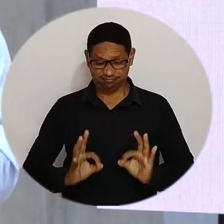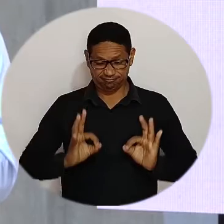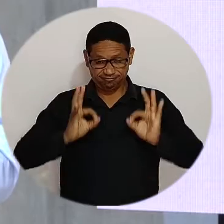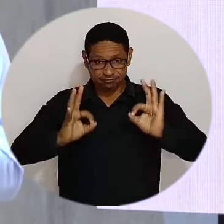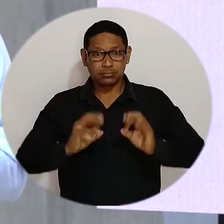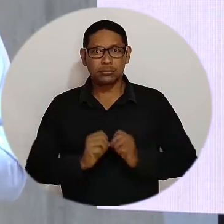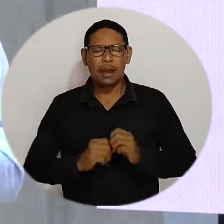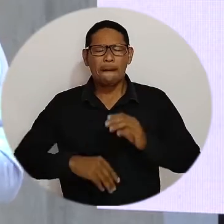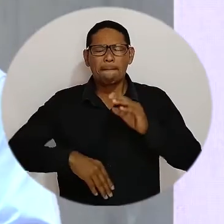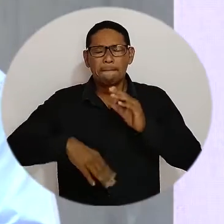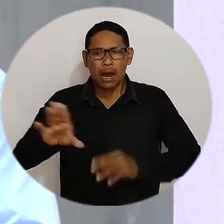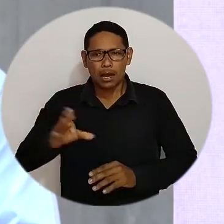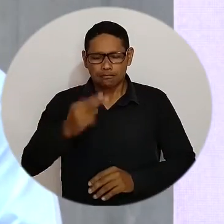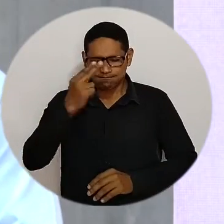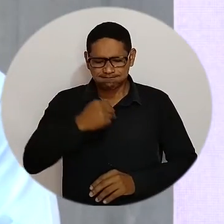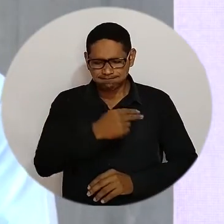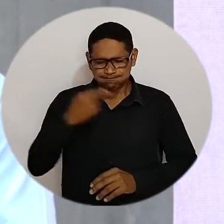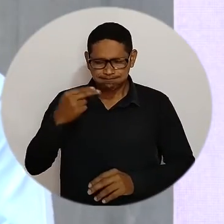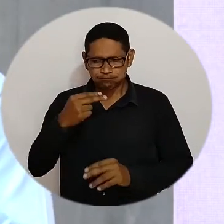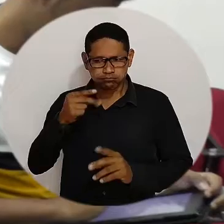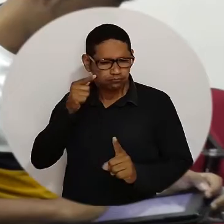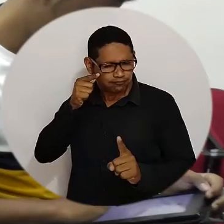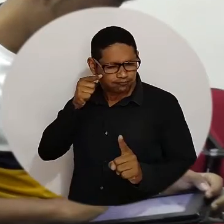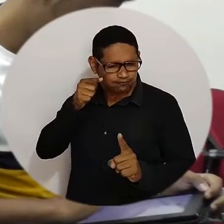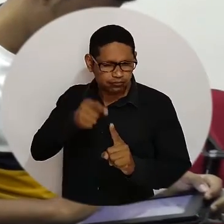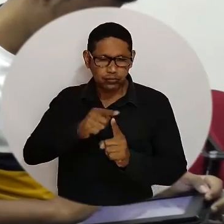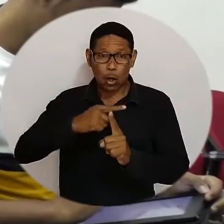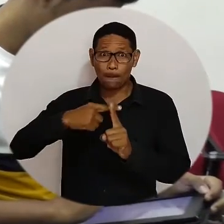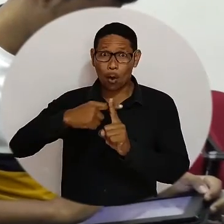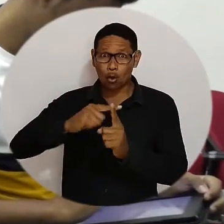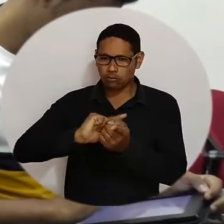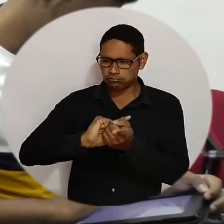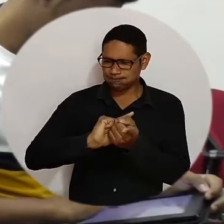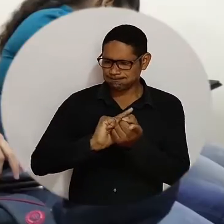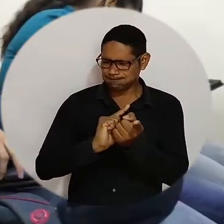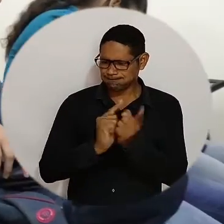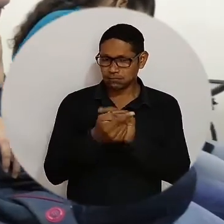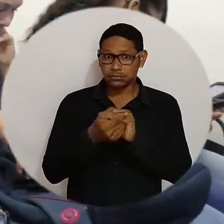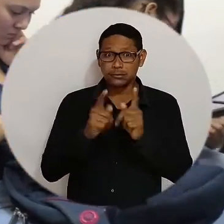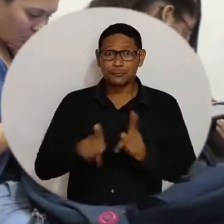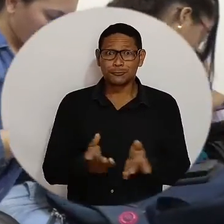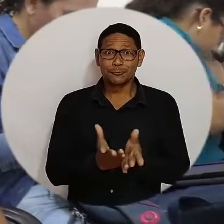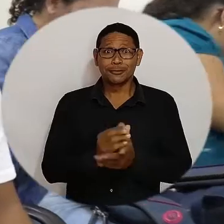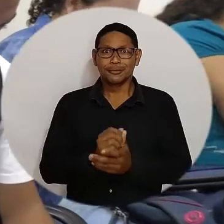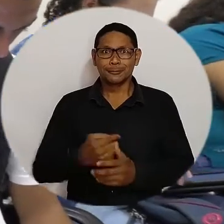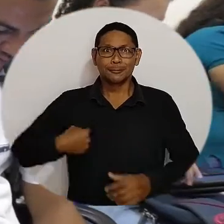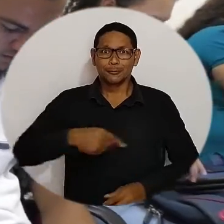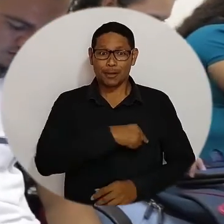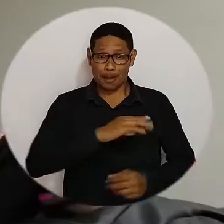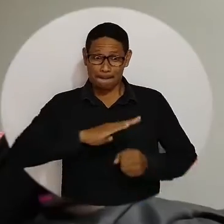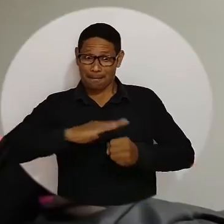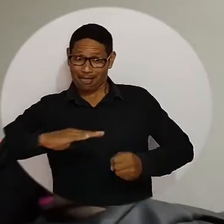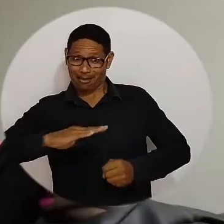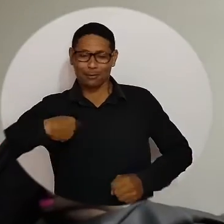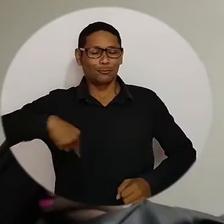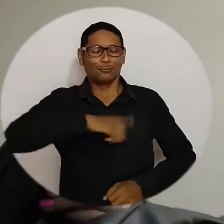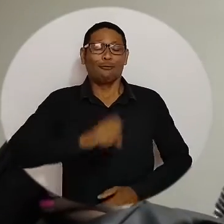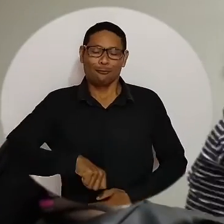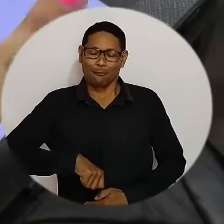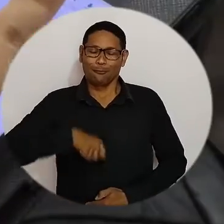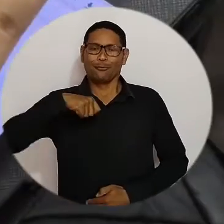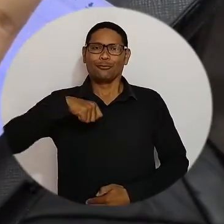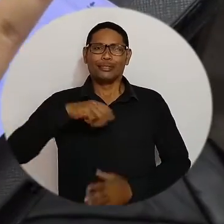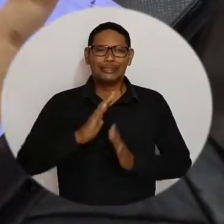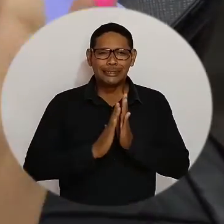pero sobre todo comprometida con la transformación positiva de nuestros estudiantes. Somos el orgullo del Magdalena, somos